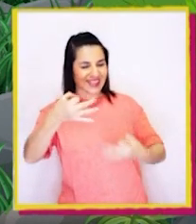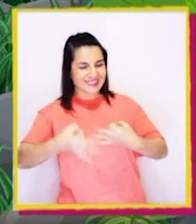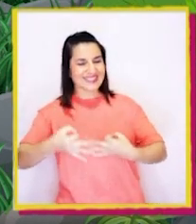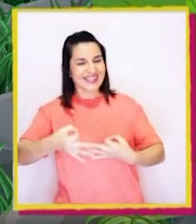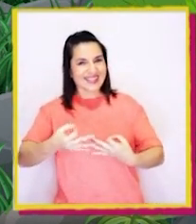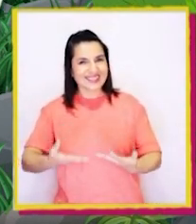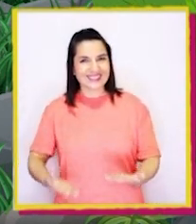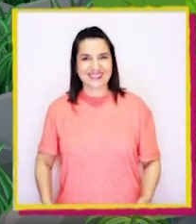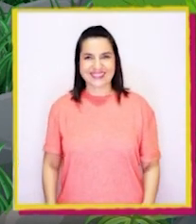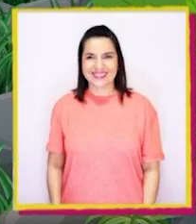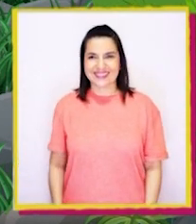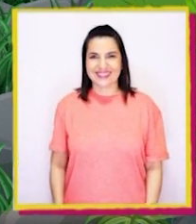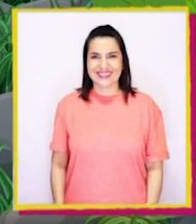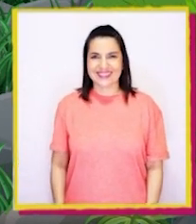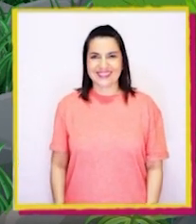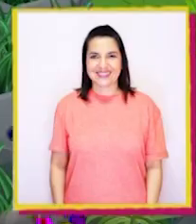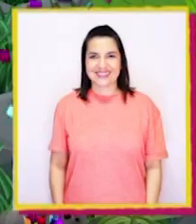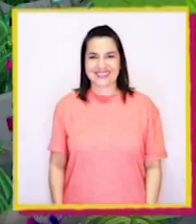¡Excelente!